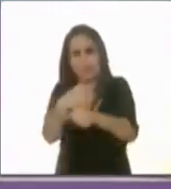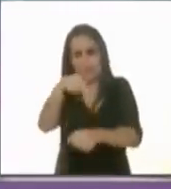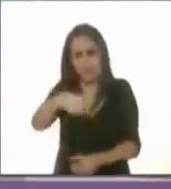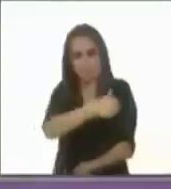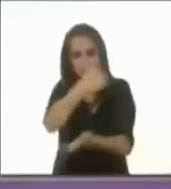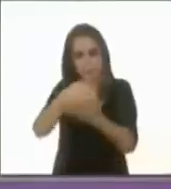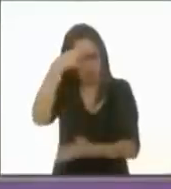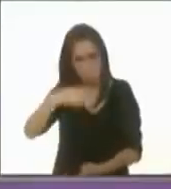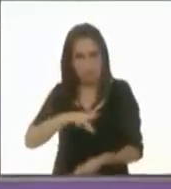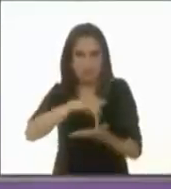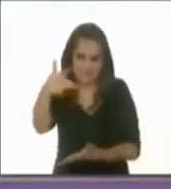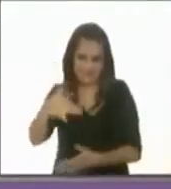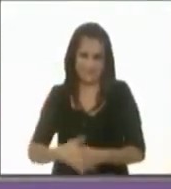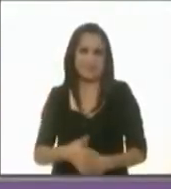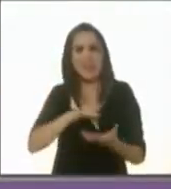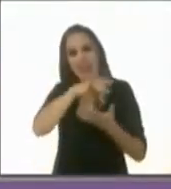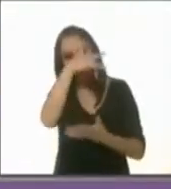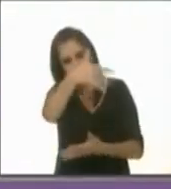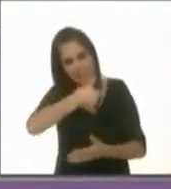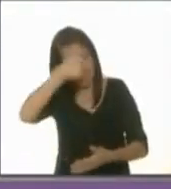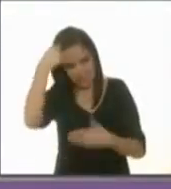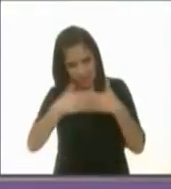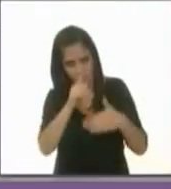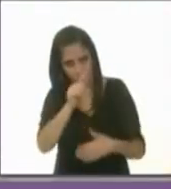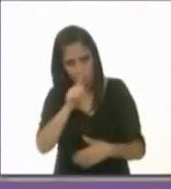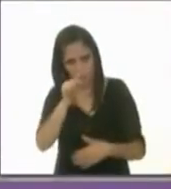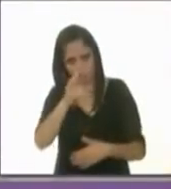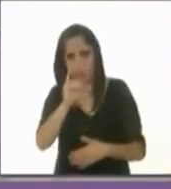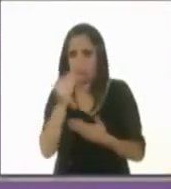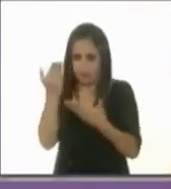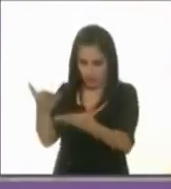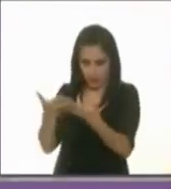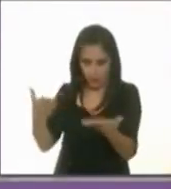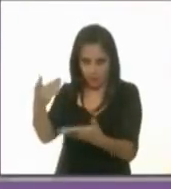Gracias, candidata. Purificación Carpinteiro tiene la palabra.